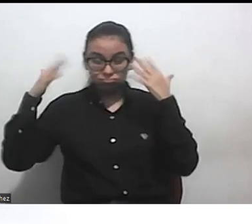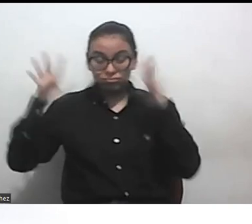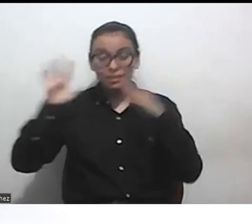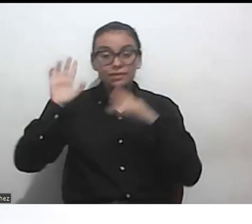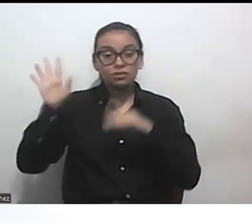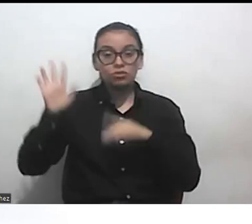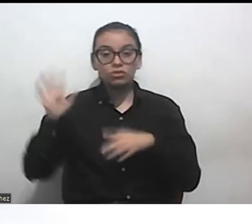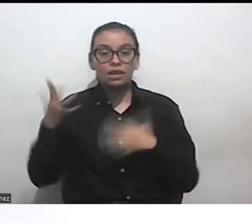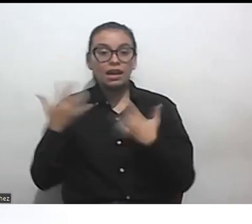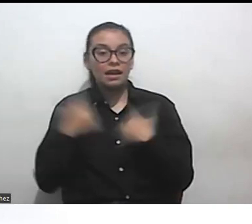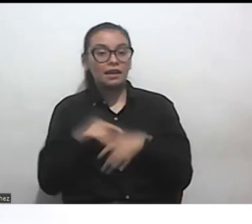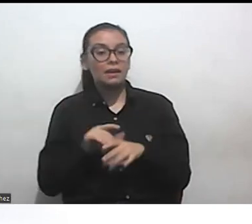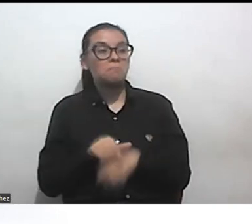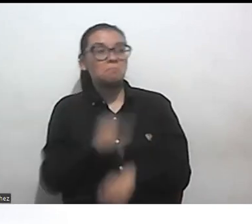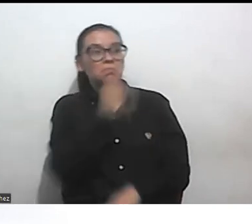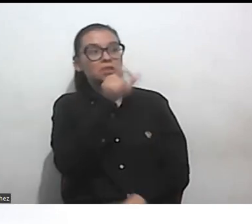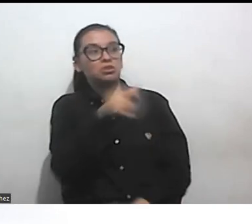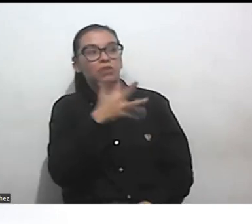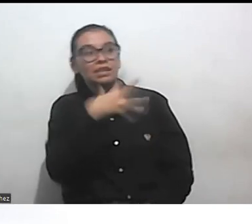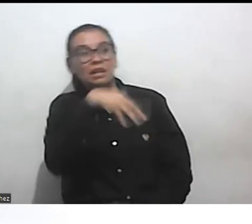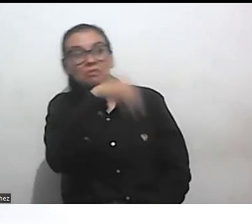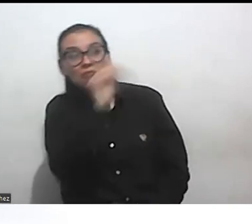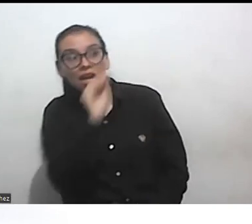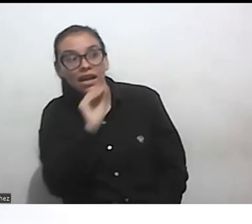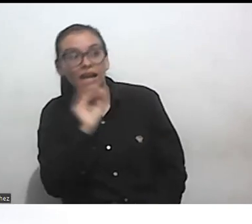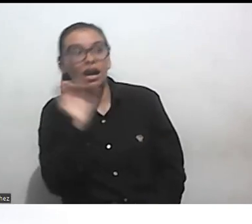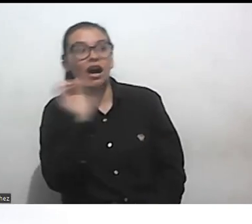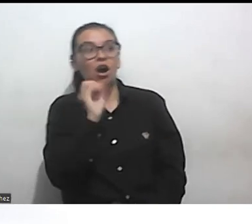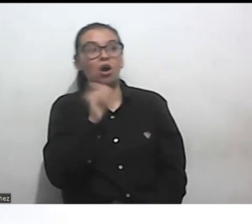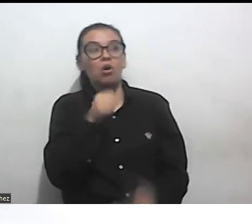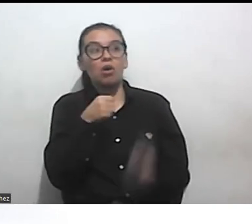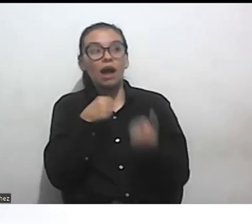persona se va a tener que ir o va a necesitar apoyo